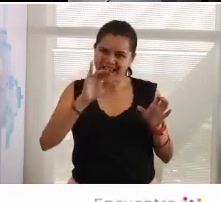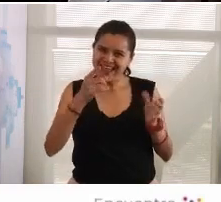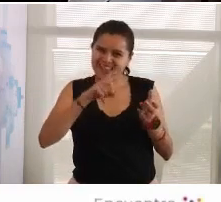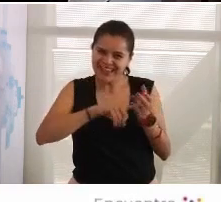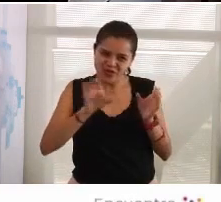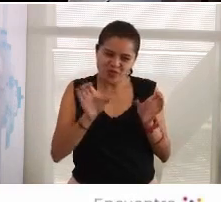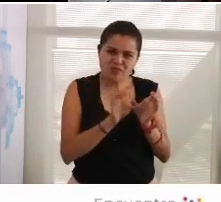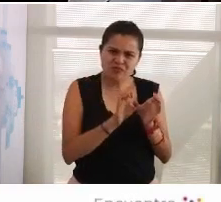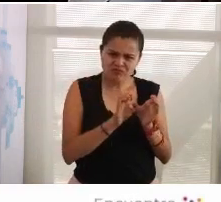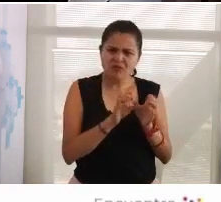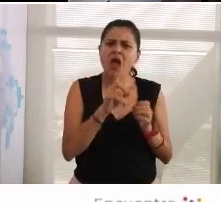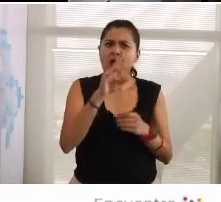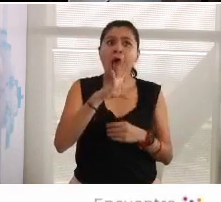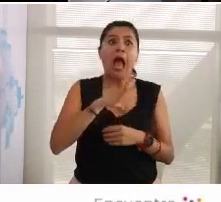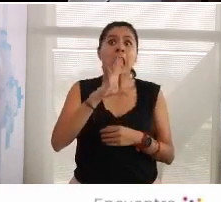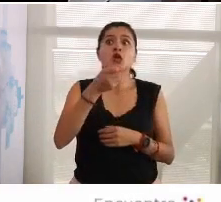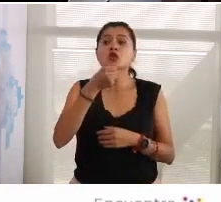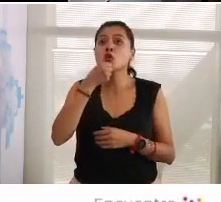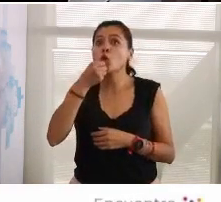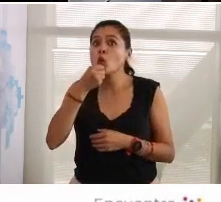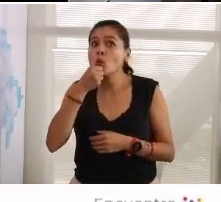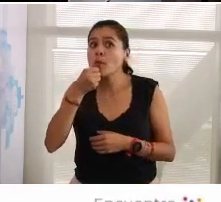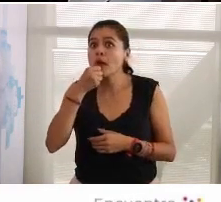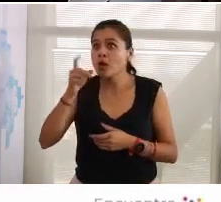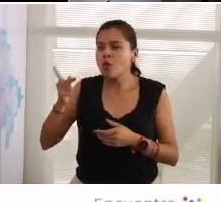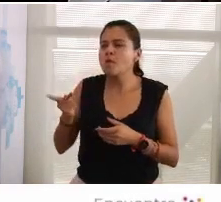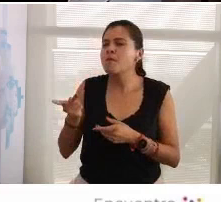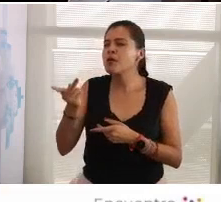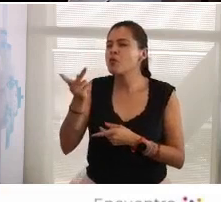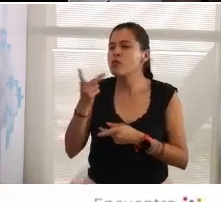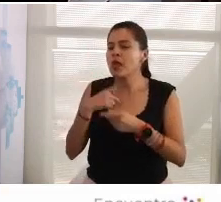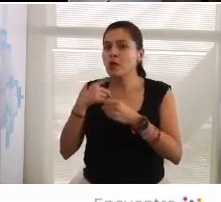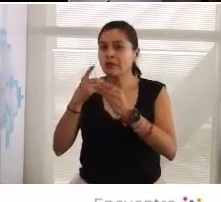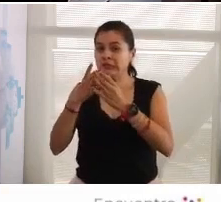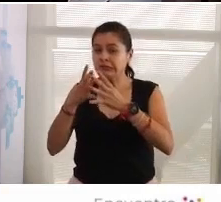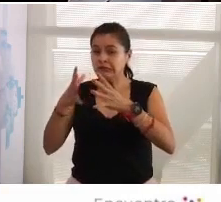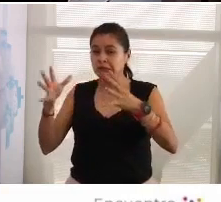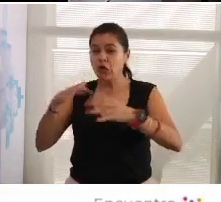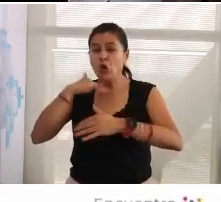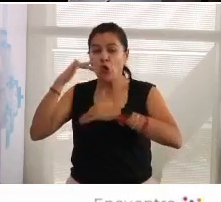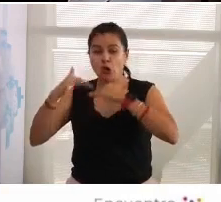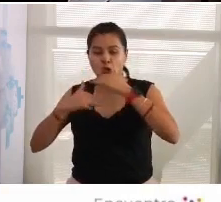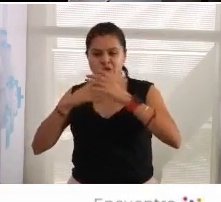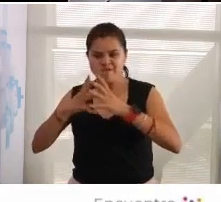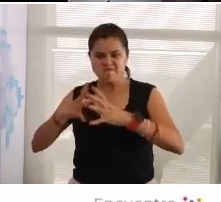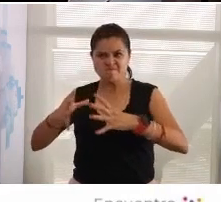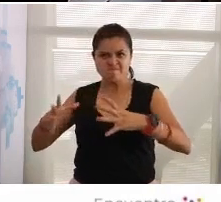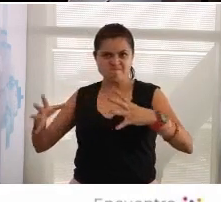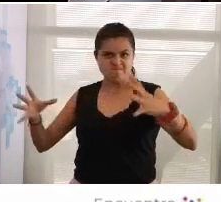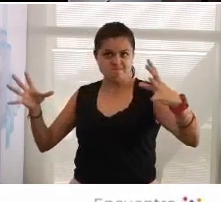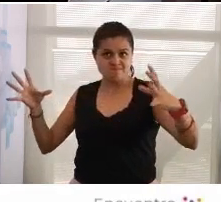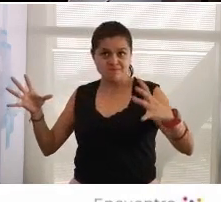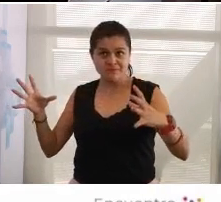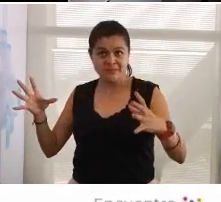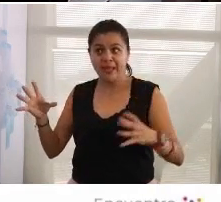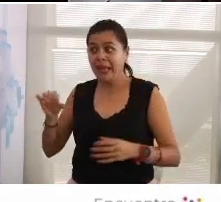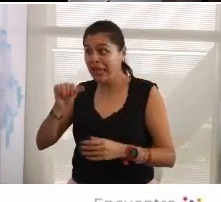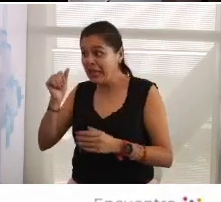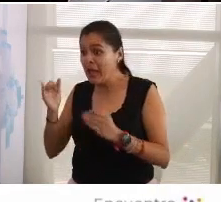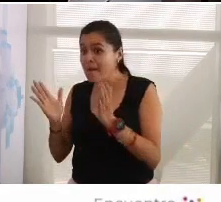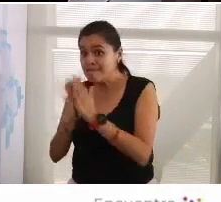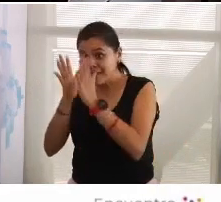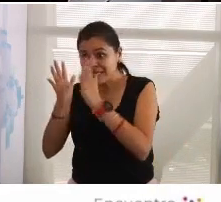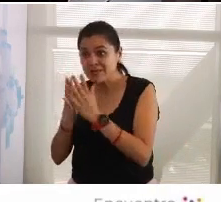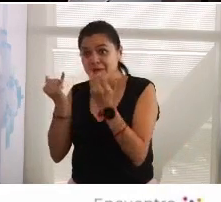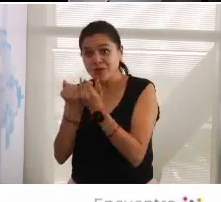Si hay un reportero que documenta un gran caso de corrupción, es otra pieza de la